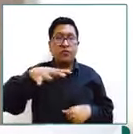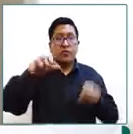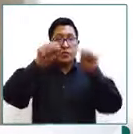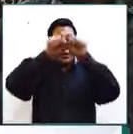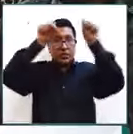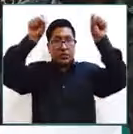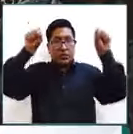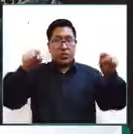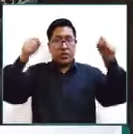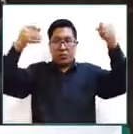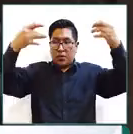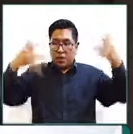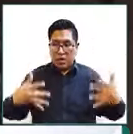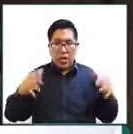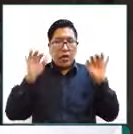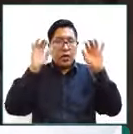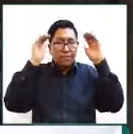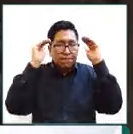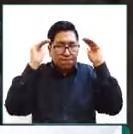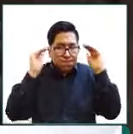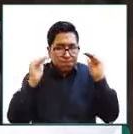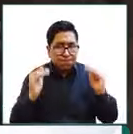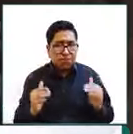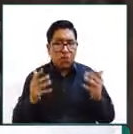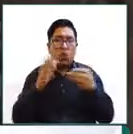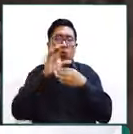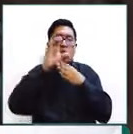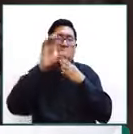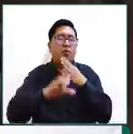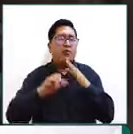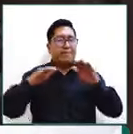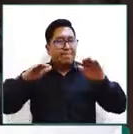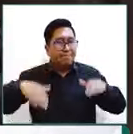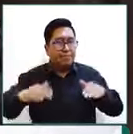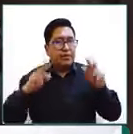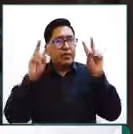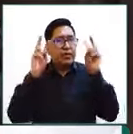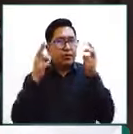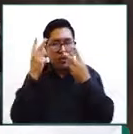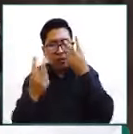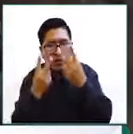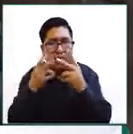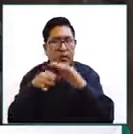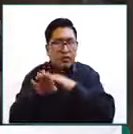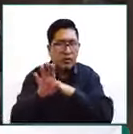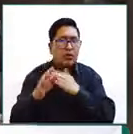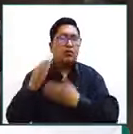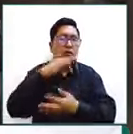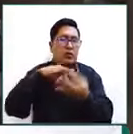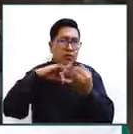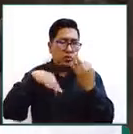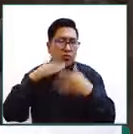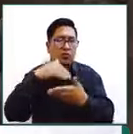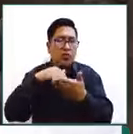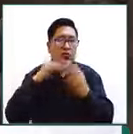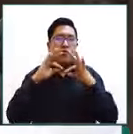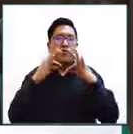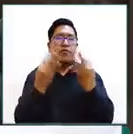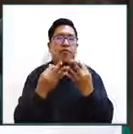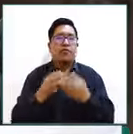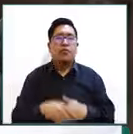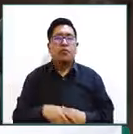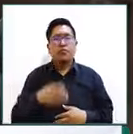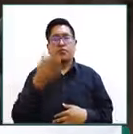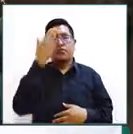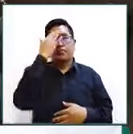general y específica de visitas y de integración familiar si bien es cierto que nosotros a través del